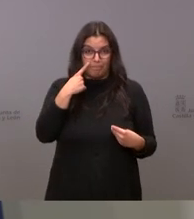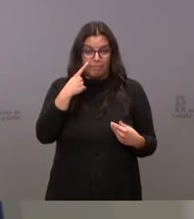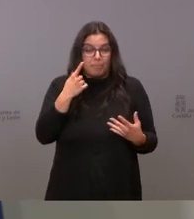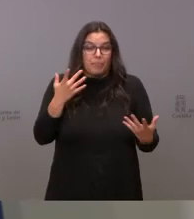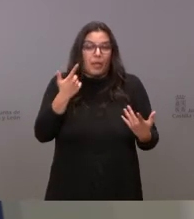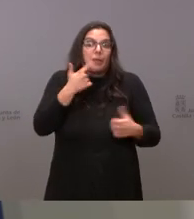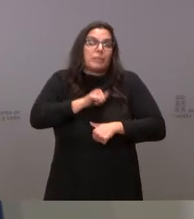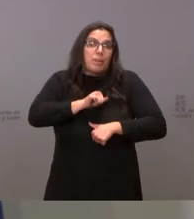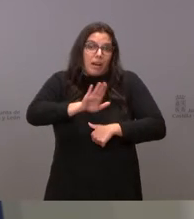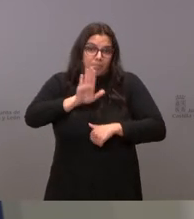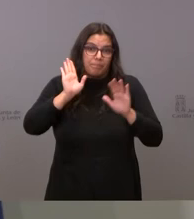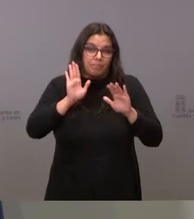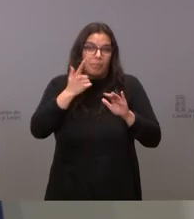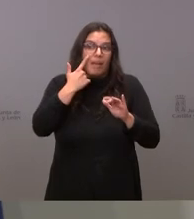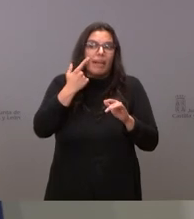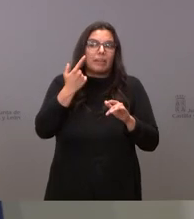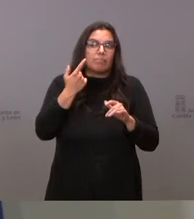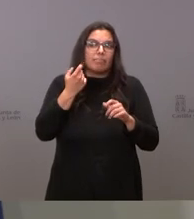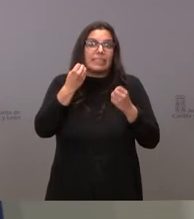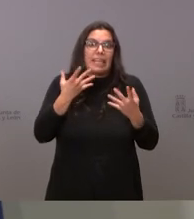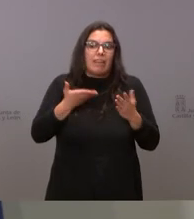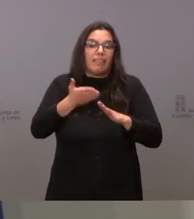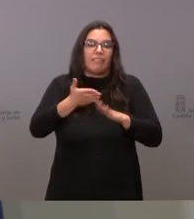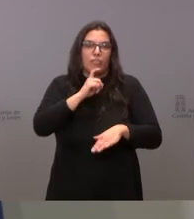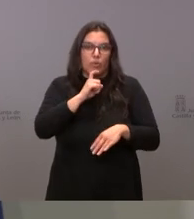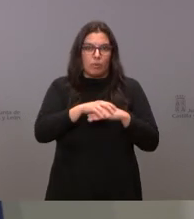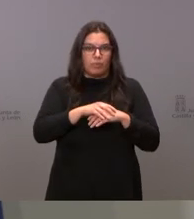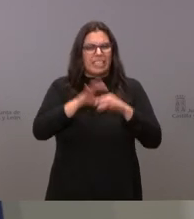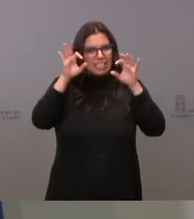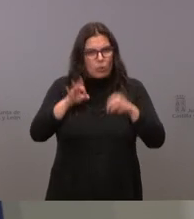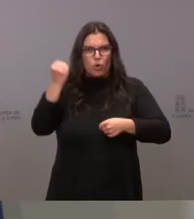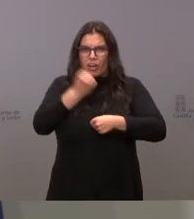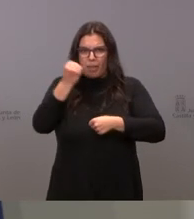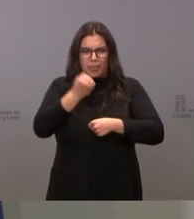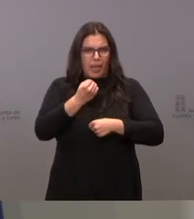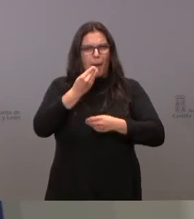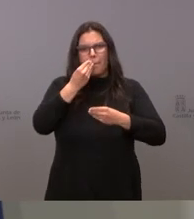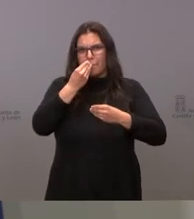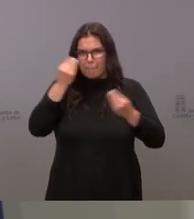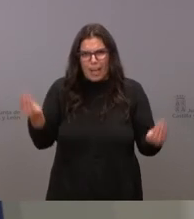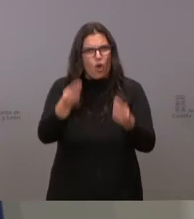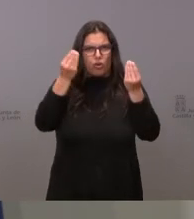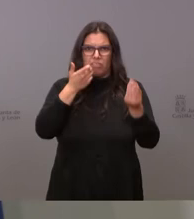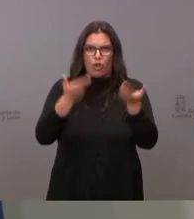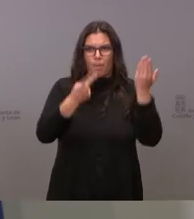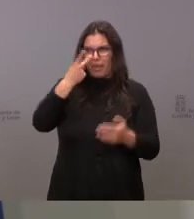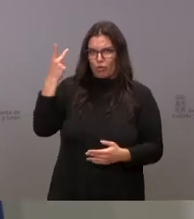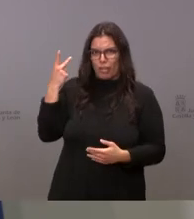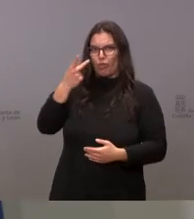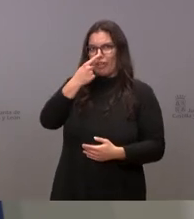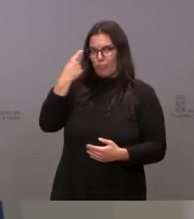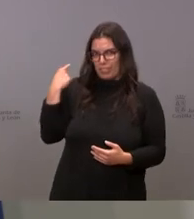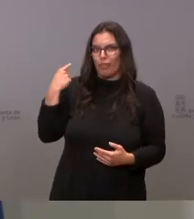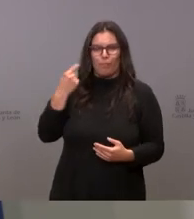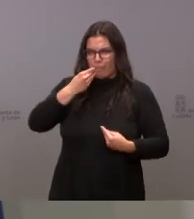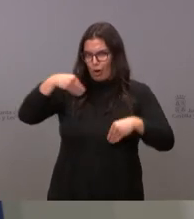Vamos a esperar. a ver un poco cómo va, pero tendremos una buena Navidad, mucho mejor de las que hemos pasado estos dos años, mucho mejor de las que hemos pasado estos